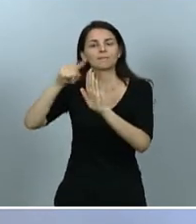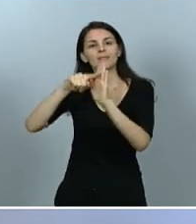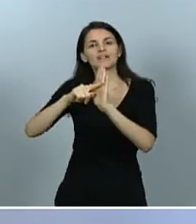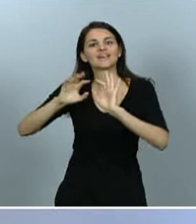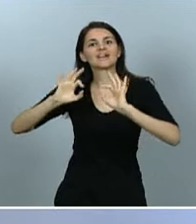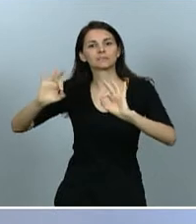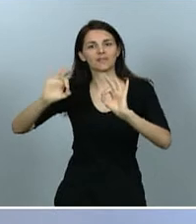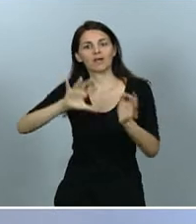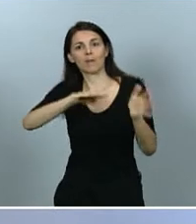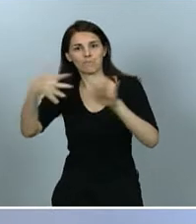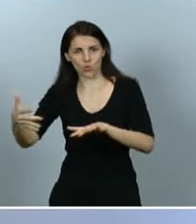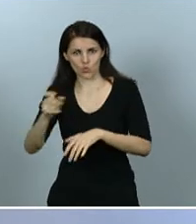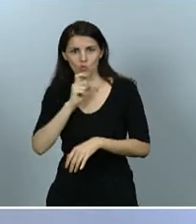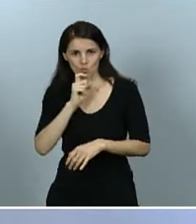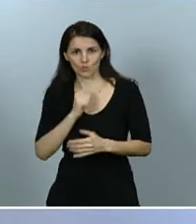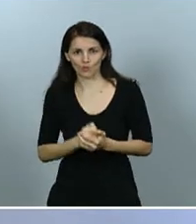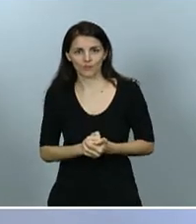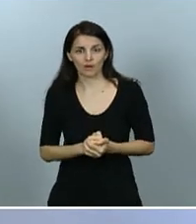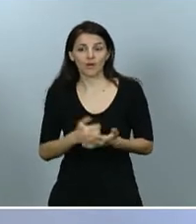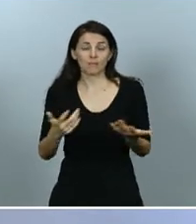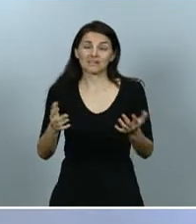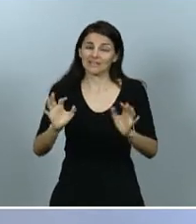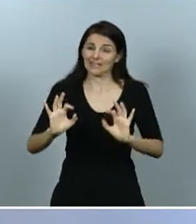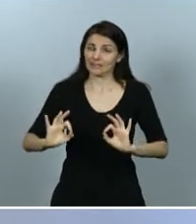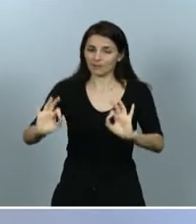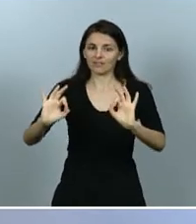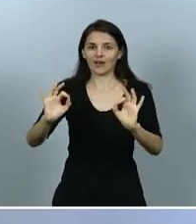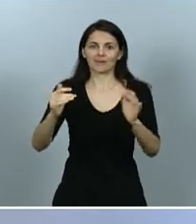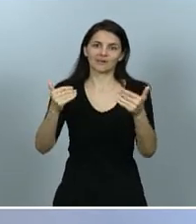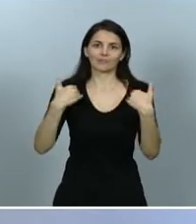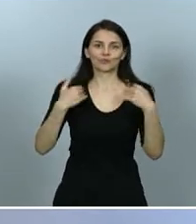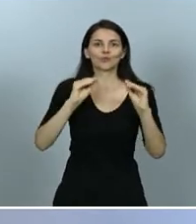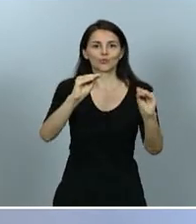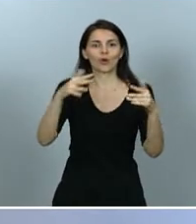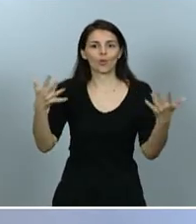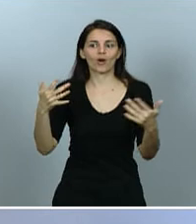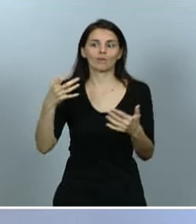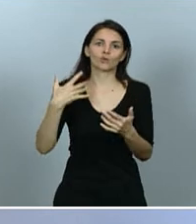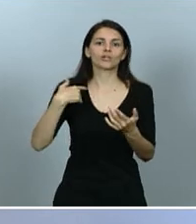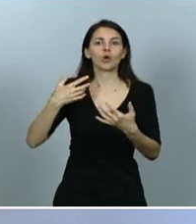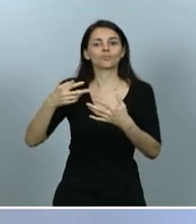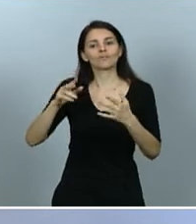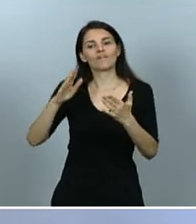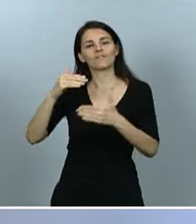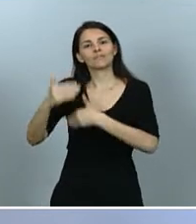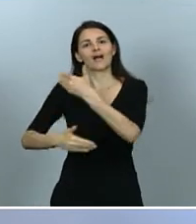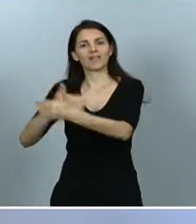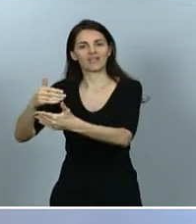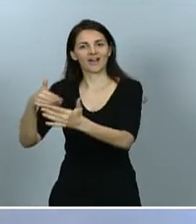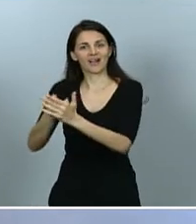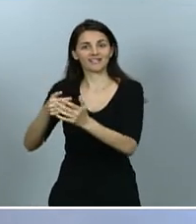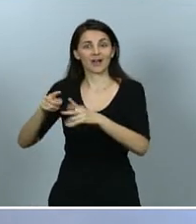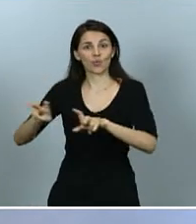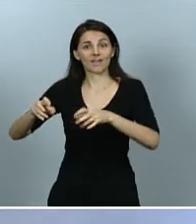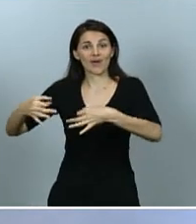medidas a adoptar en esta fase, y también en particular sobre el levantamiento, la progresión a la nueva normalidad y, por tanto, el levantamiento de decreto de